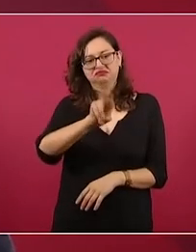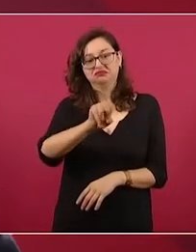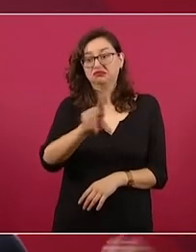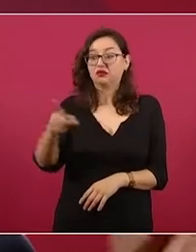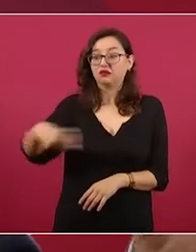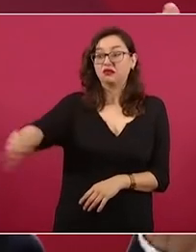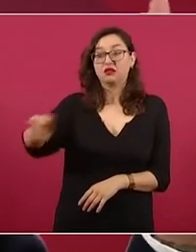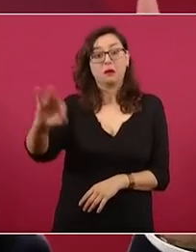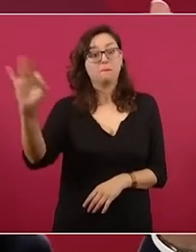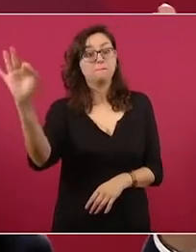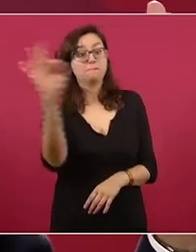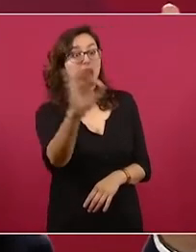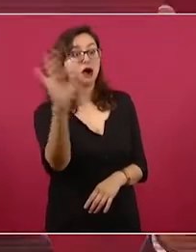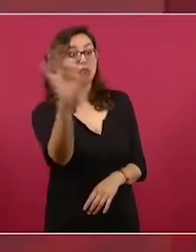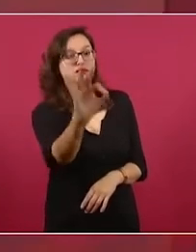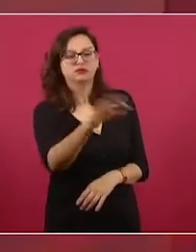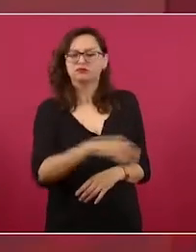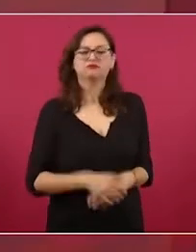y paz.